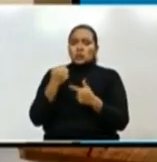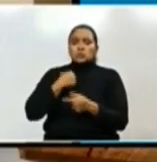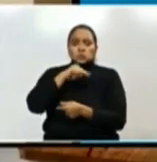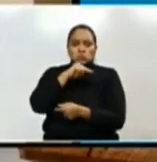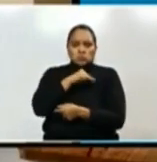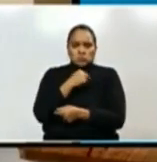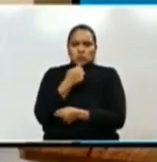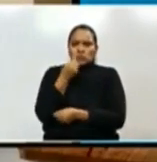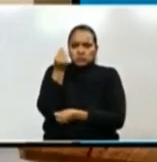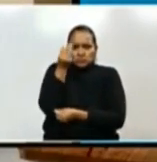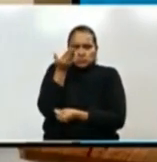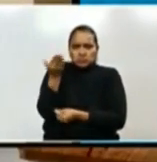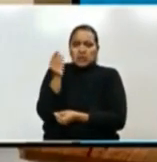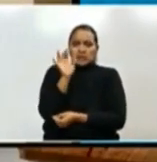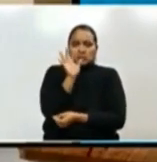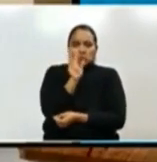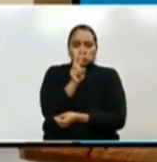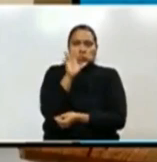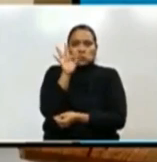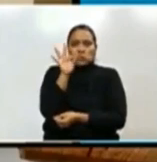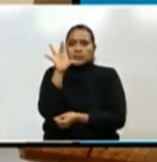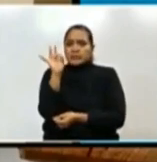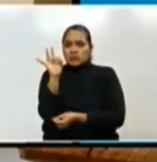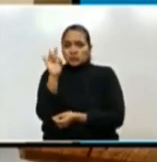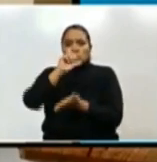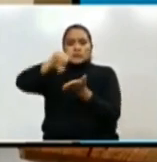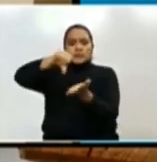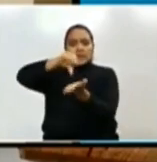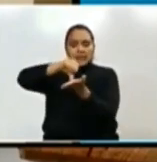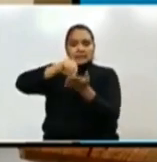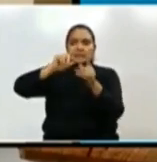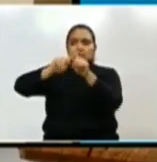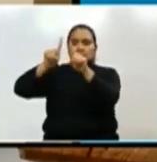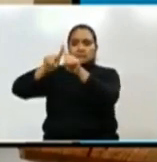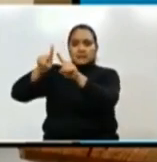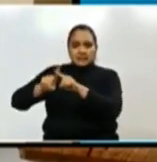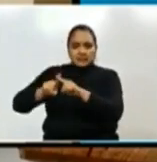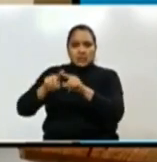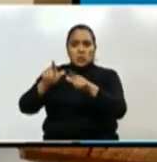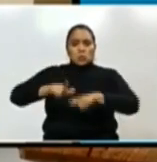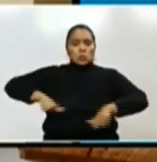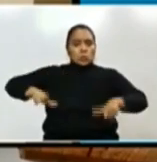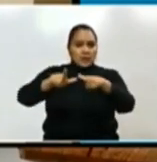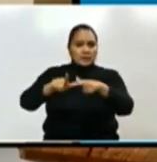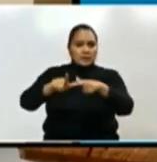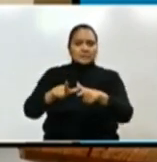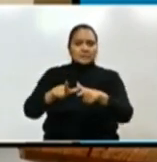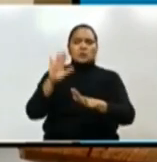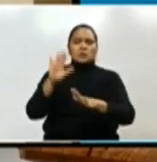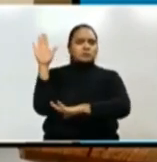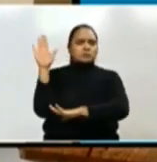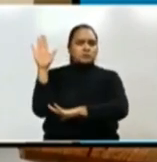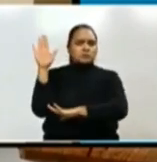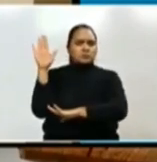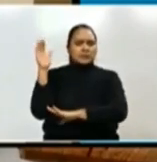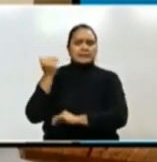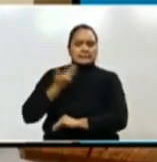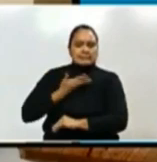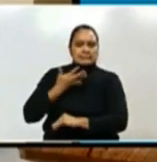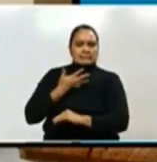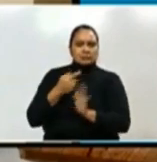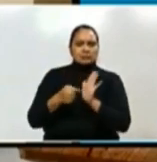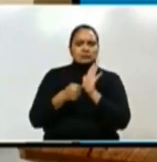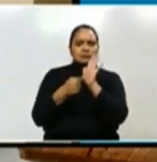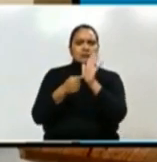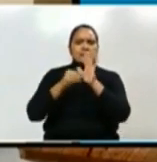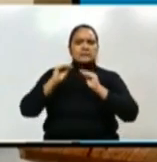instrucciones a los 298 alcaldes, y a los 292 que se les hizo la transferencia. El compromiso que tenemos, ¿verdad?, de